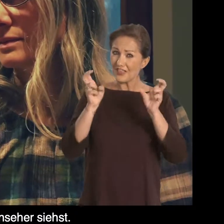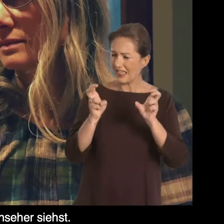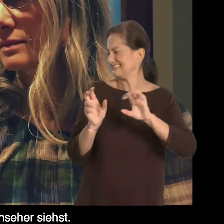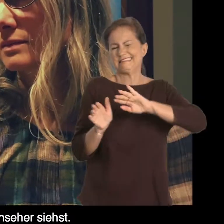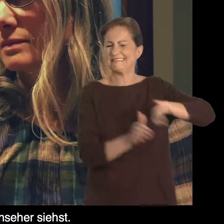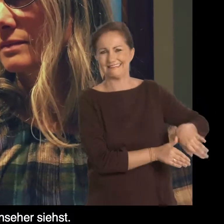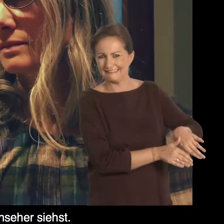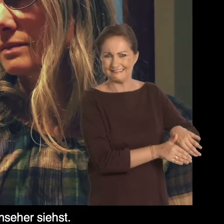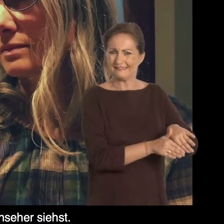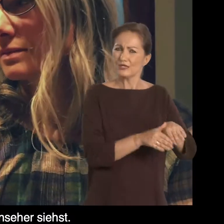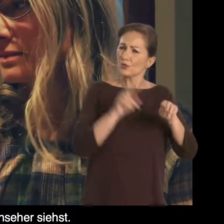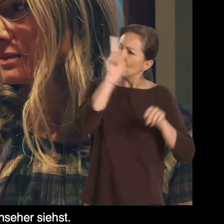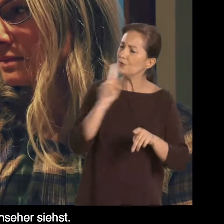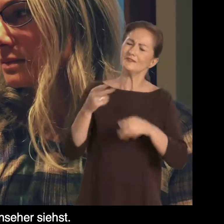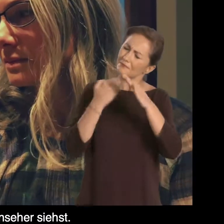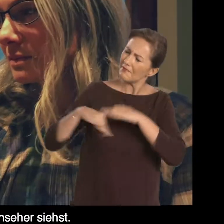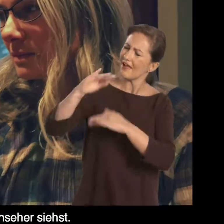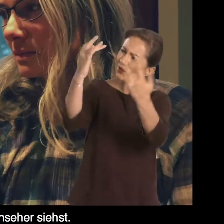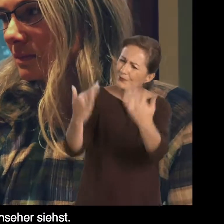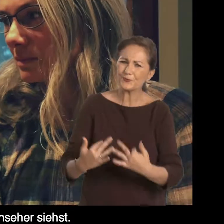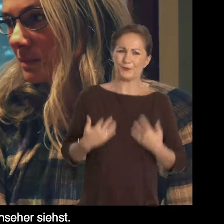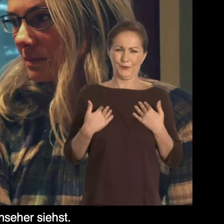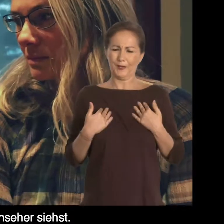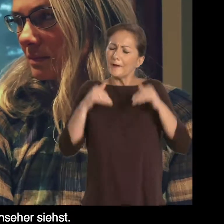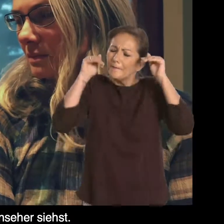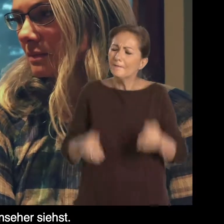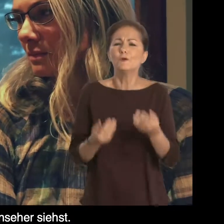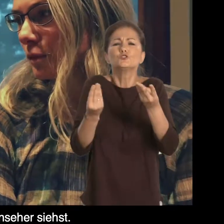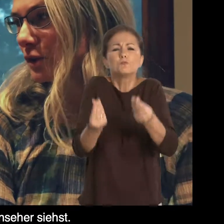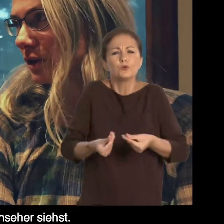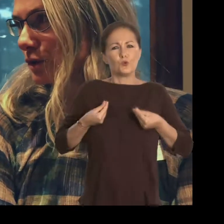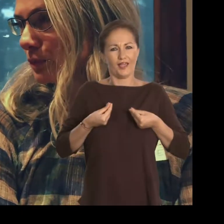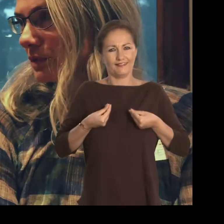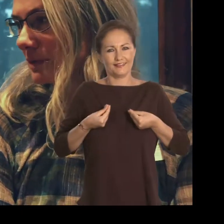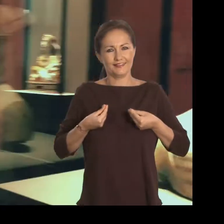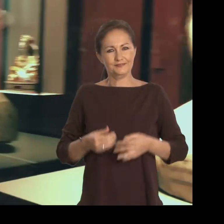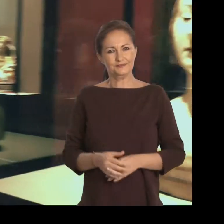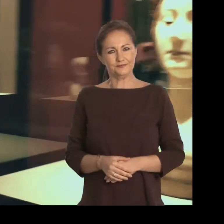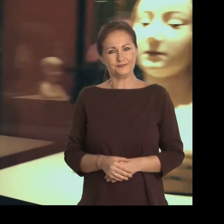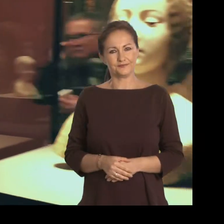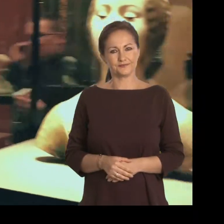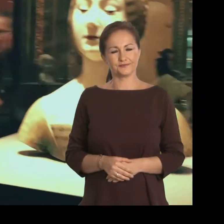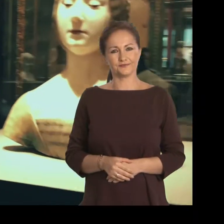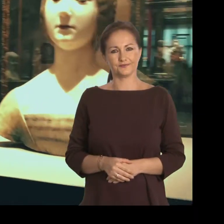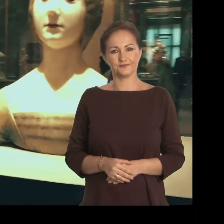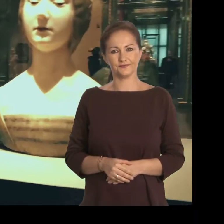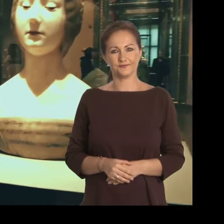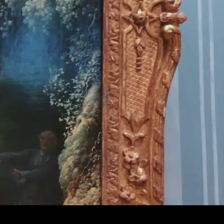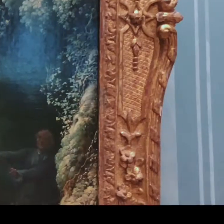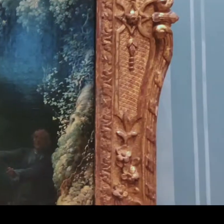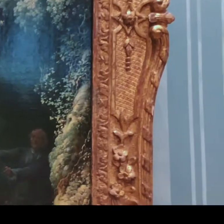la cultura es mucho más que lo que vemos en la televisión. Hay que sentirlo. Hay sentirlo.